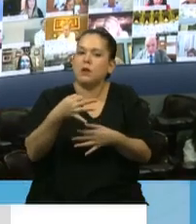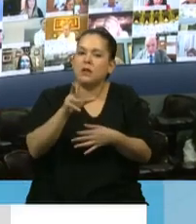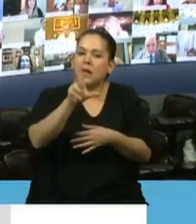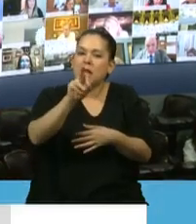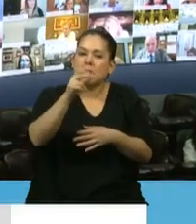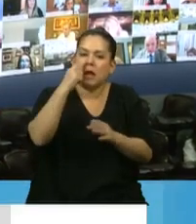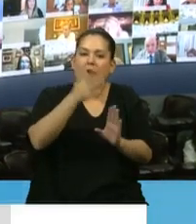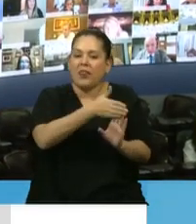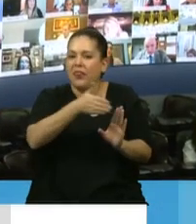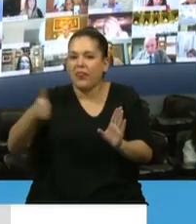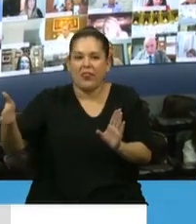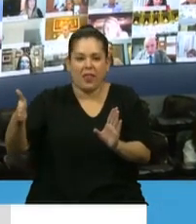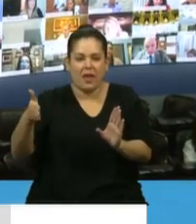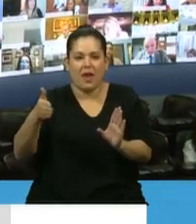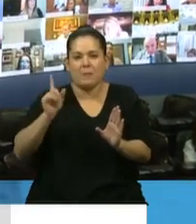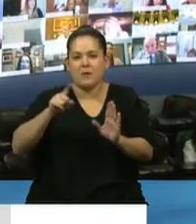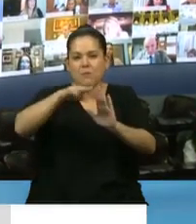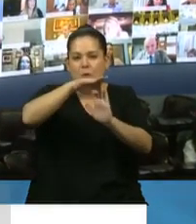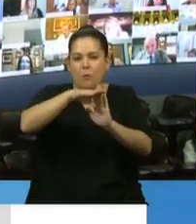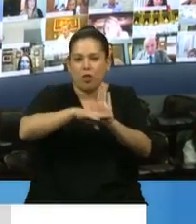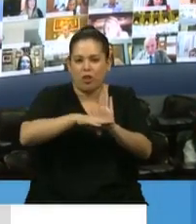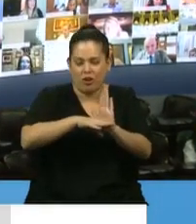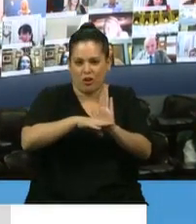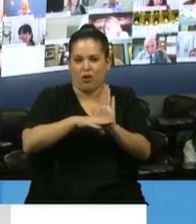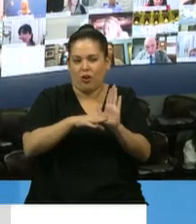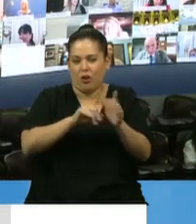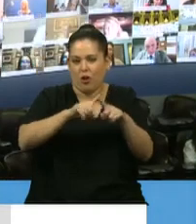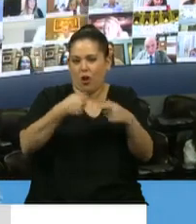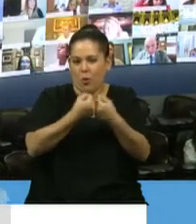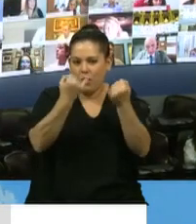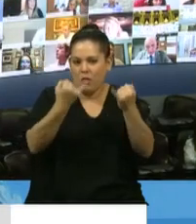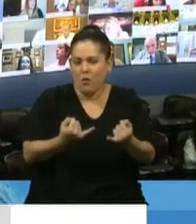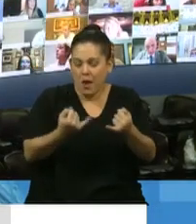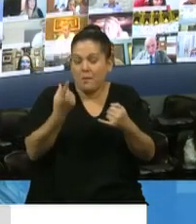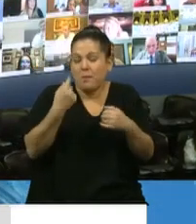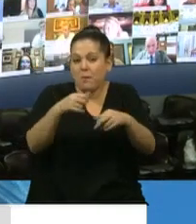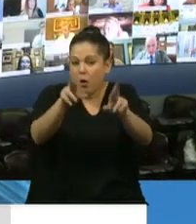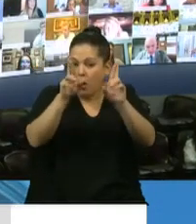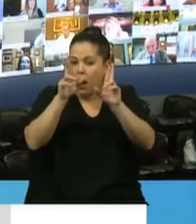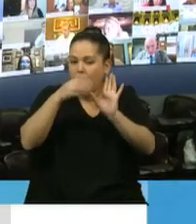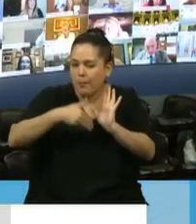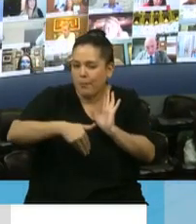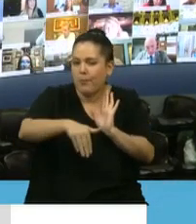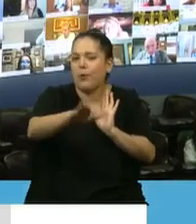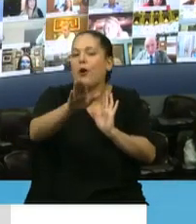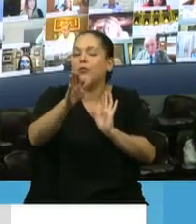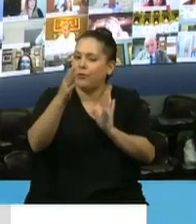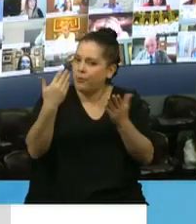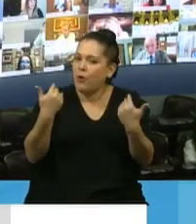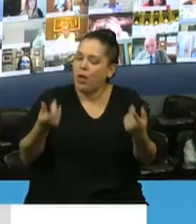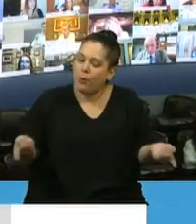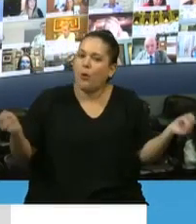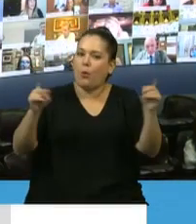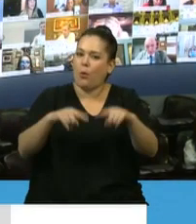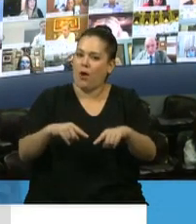días que están acordados en el protocolo en forma original, y que muy pronto, lo más pronto posible, podamos todos volver a